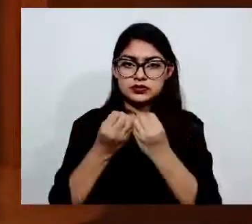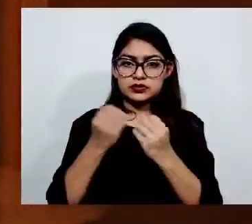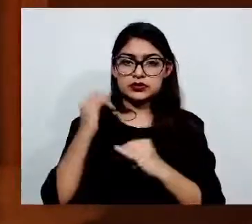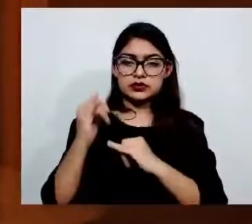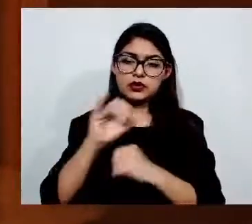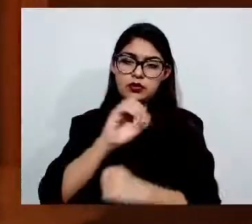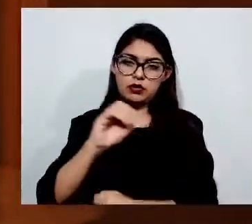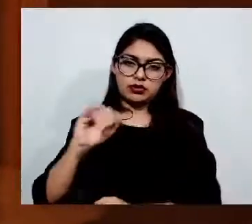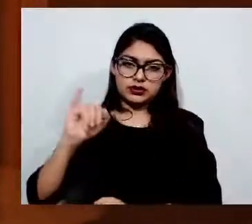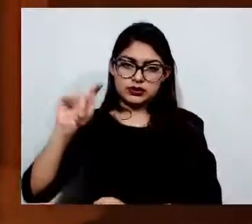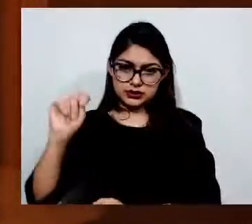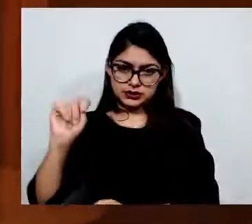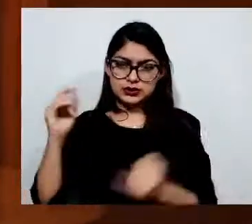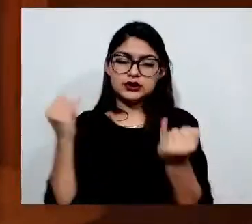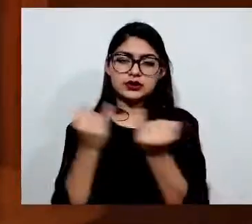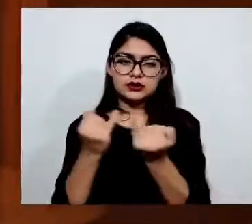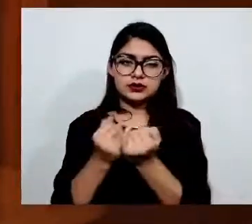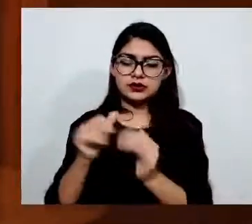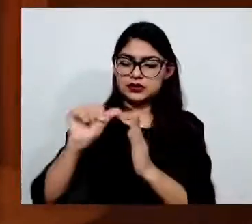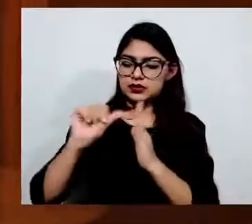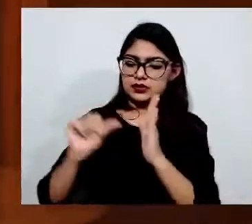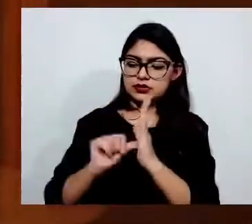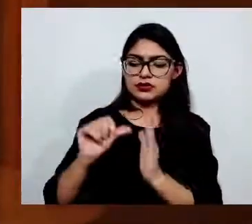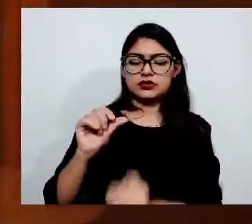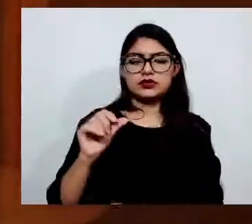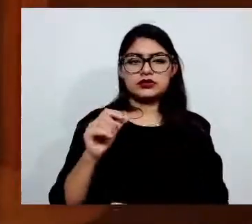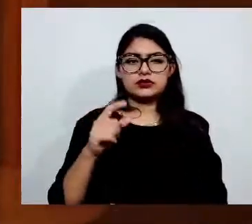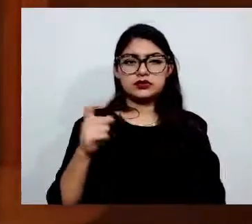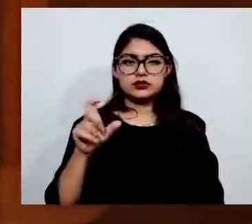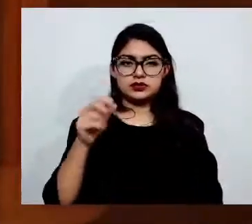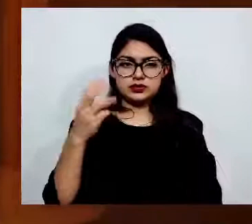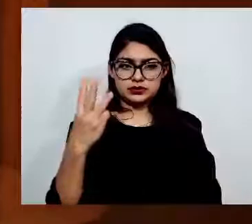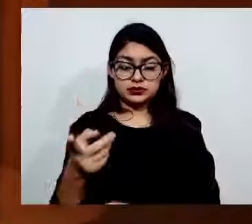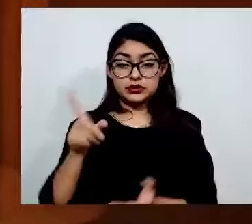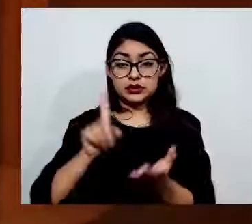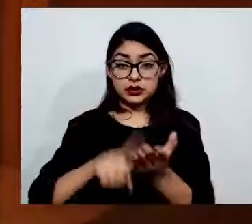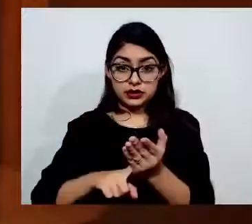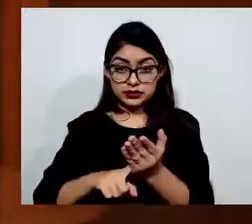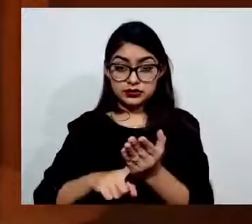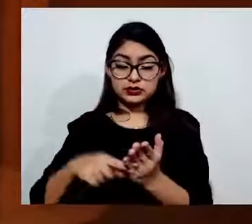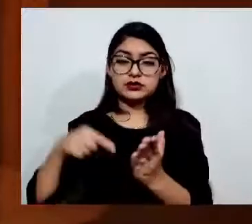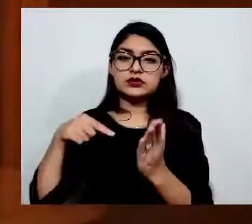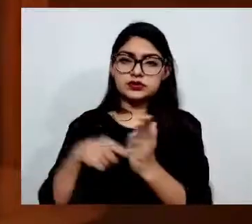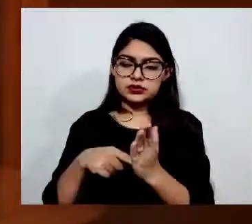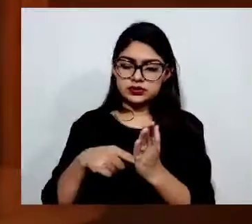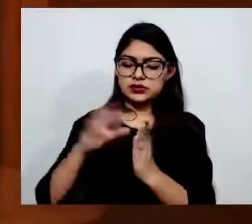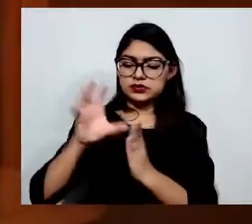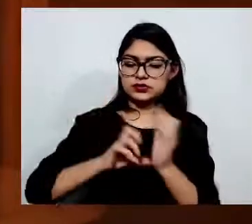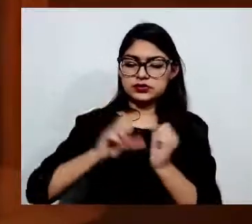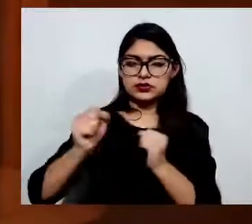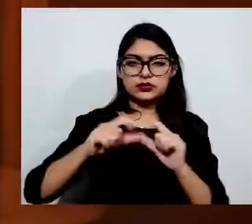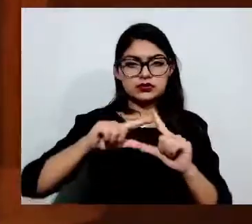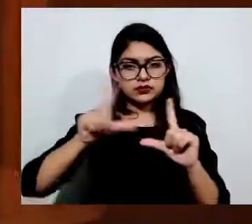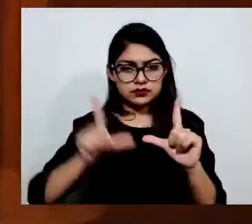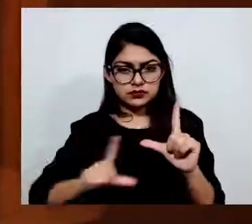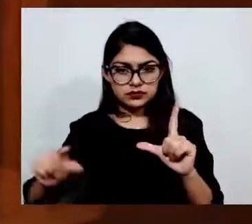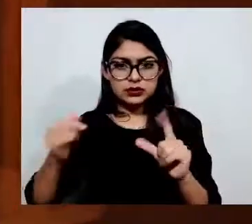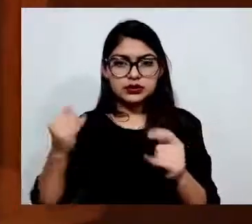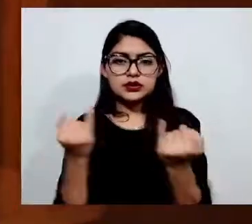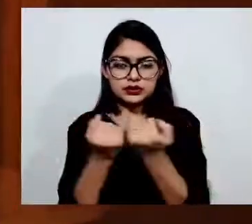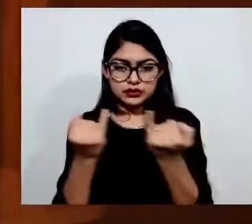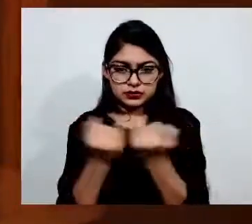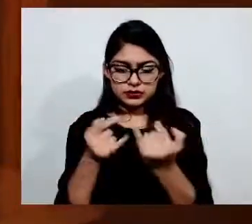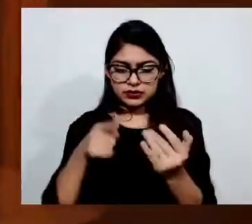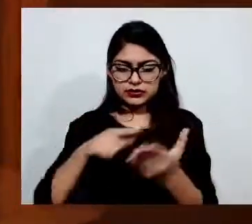Constitución Política de los Estados Unidos Mexicanos y un capítulo especializado en la materia inscrito